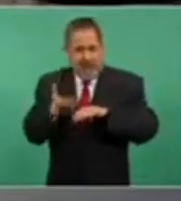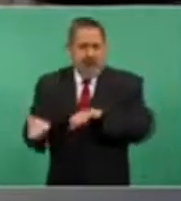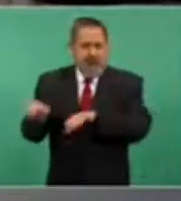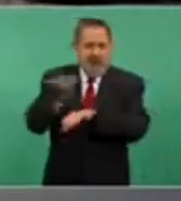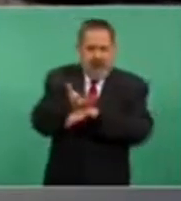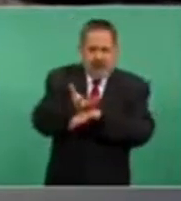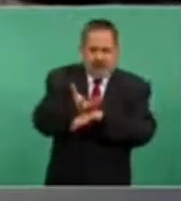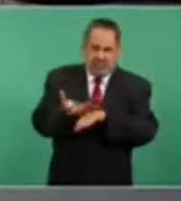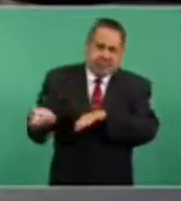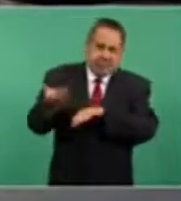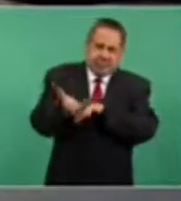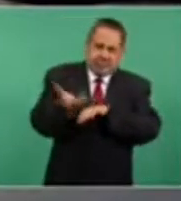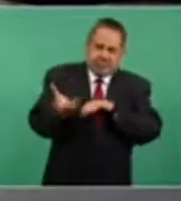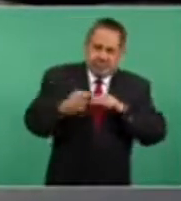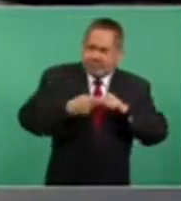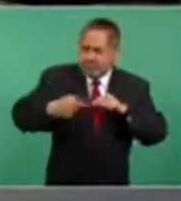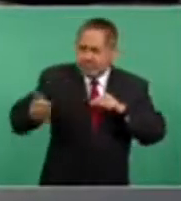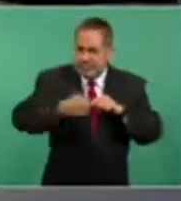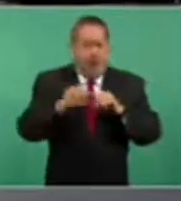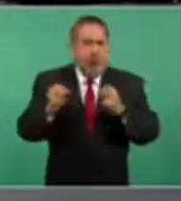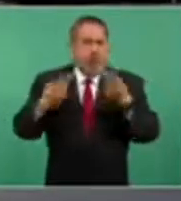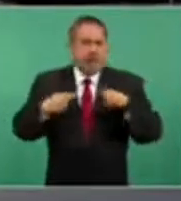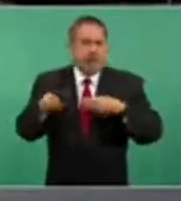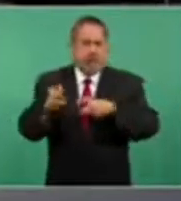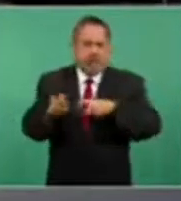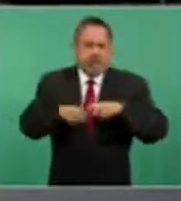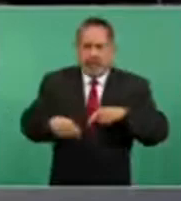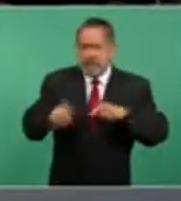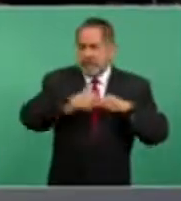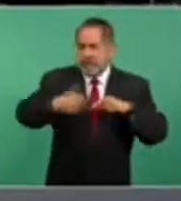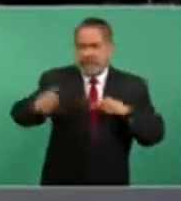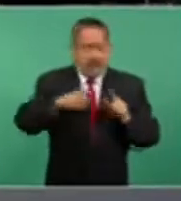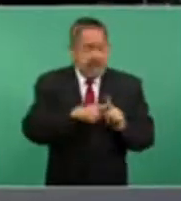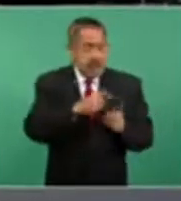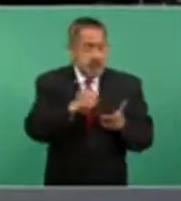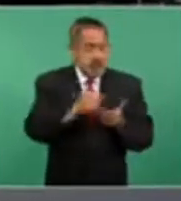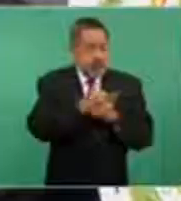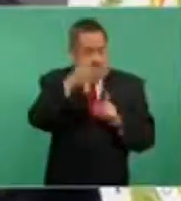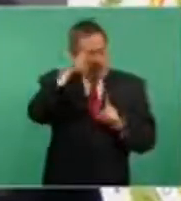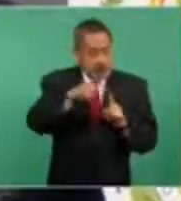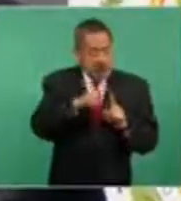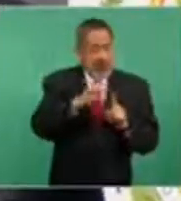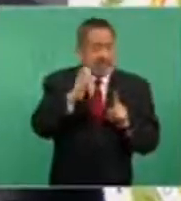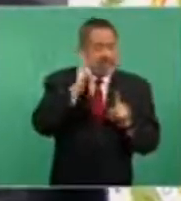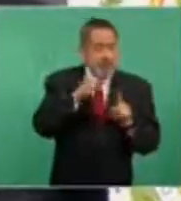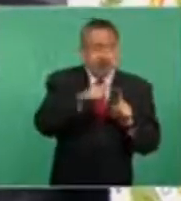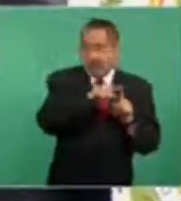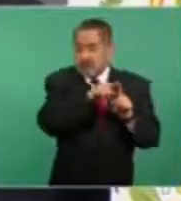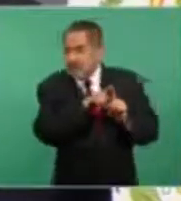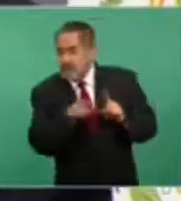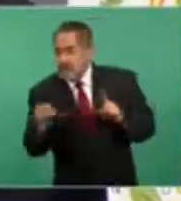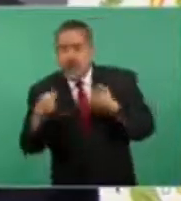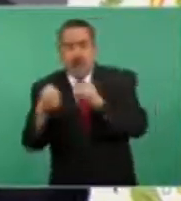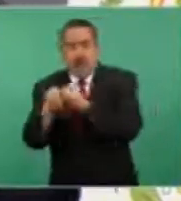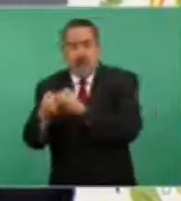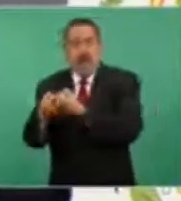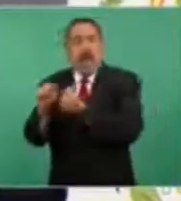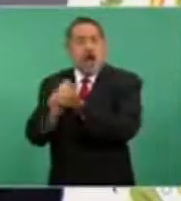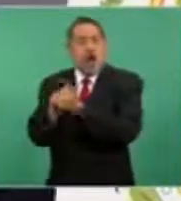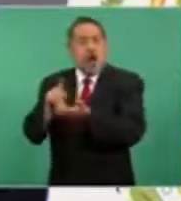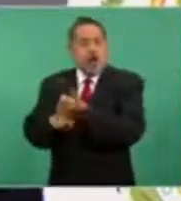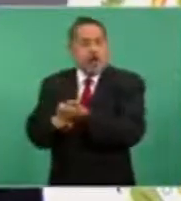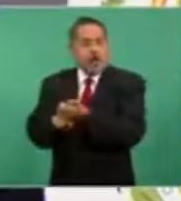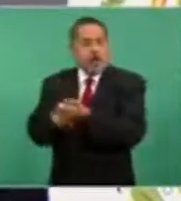pasajeros de Ixtepec, Oaxaca a Ciudad Hidalgo, Chiapas, es decir, hasta la frontera con la hermana República